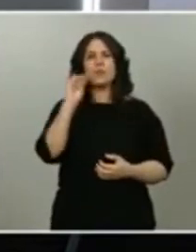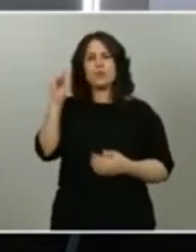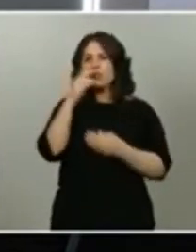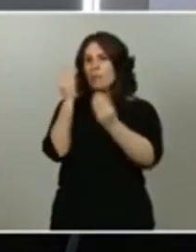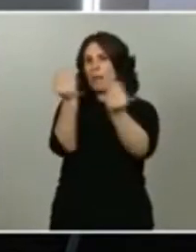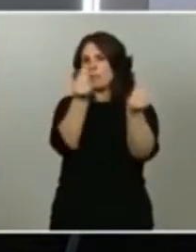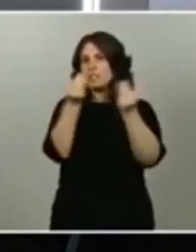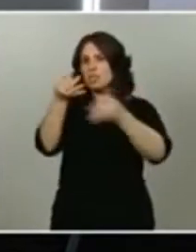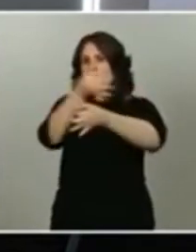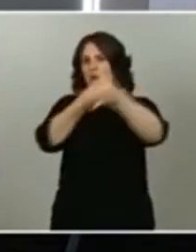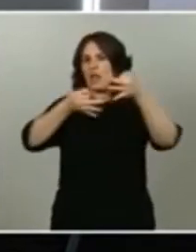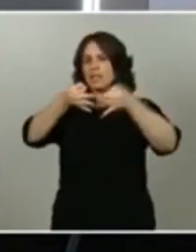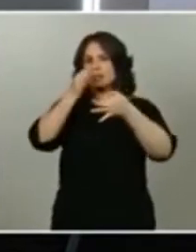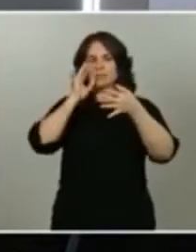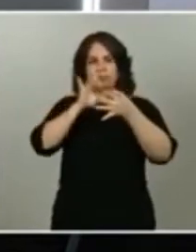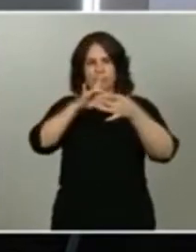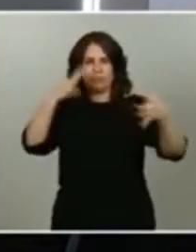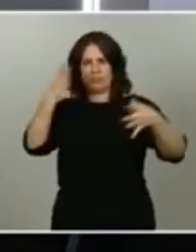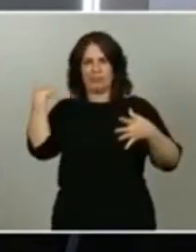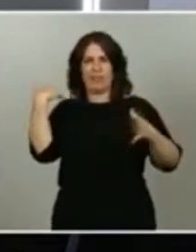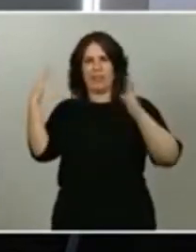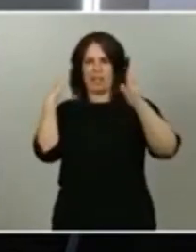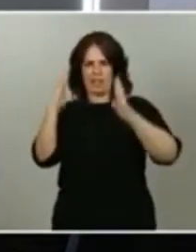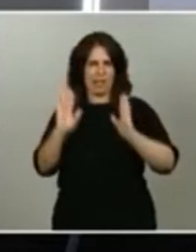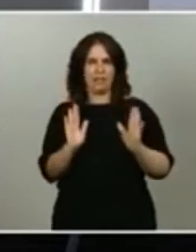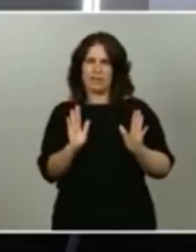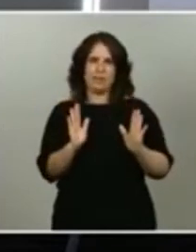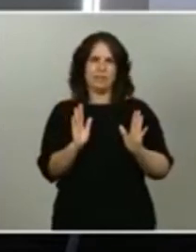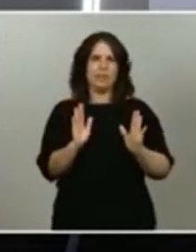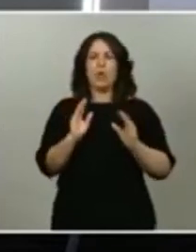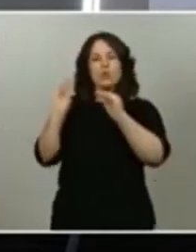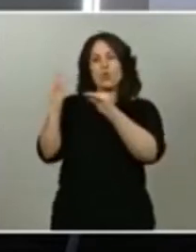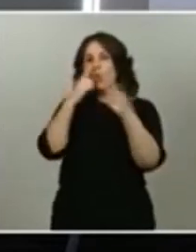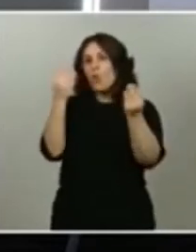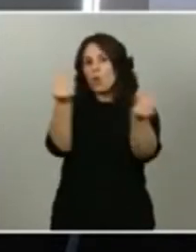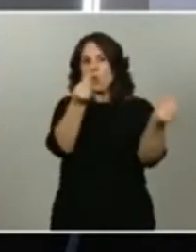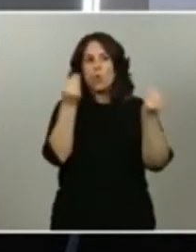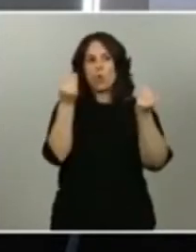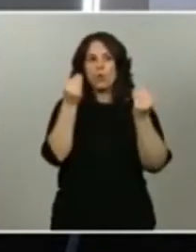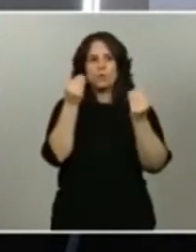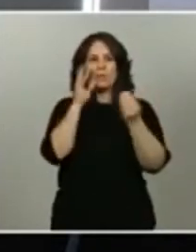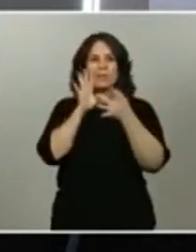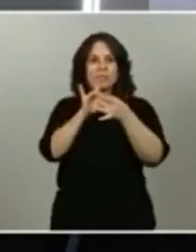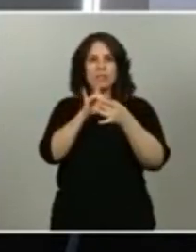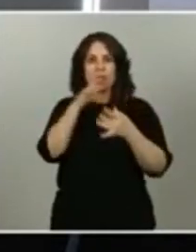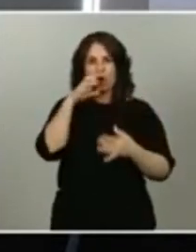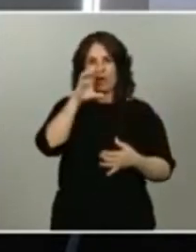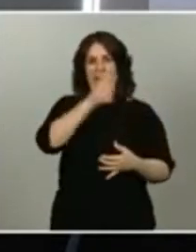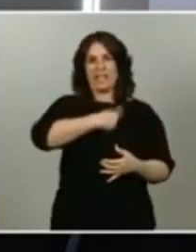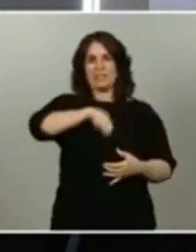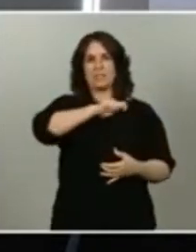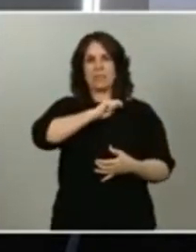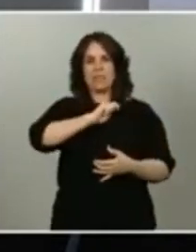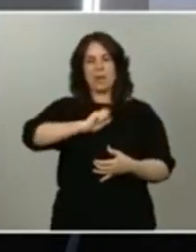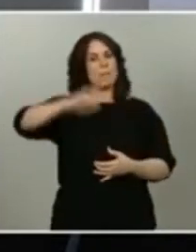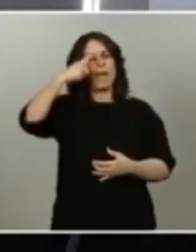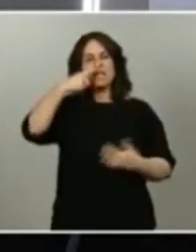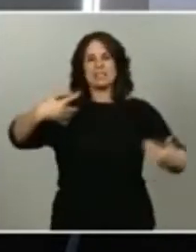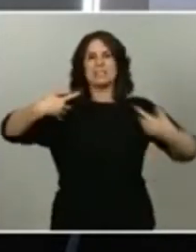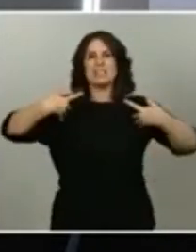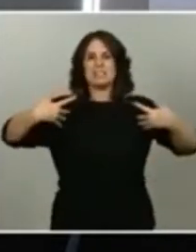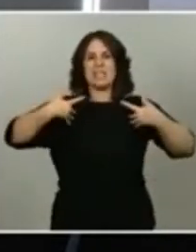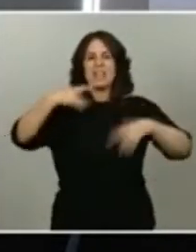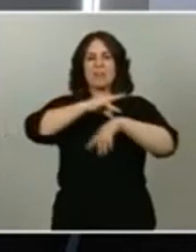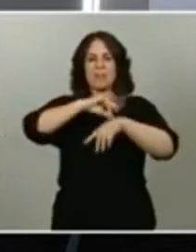con esto las proyecciones que hace tiene que ver sobre todo con que nuestro país ha sido uno de los que más ha sufrido el impacto de la enfermedad